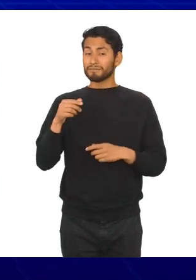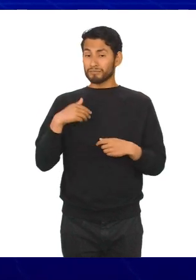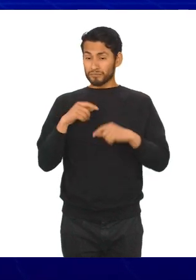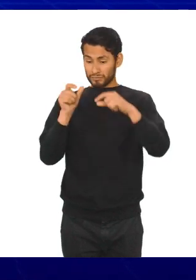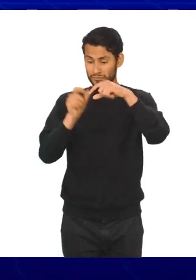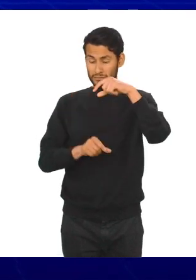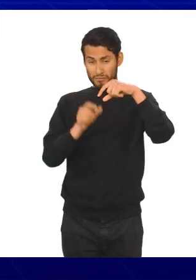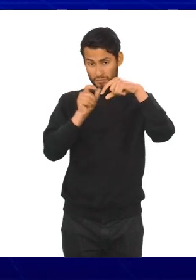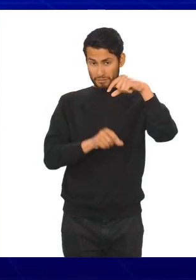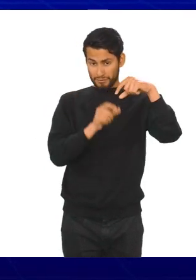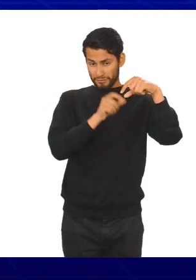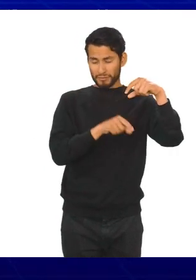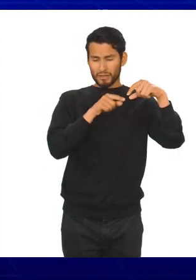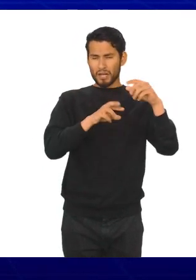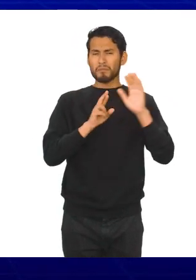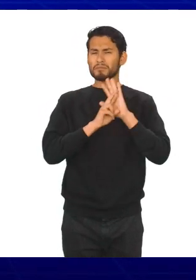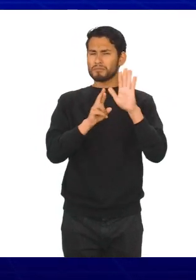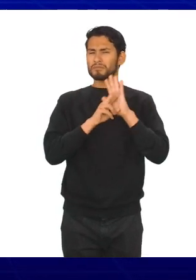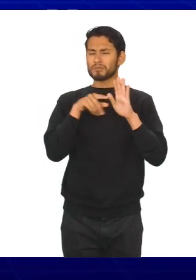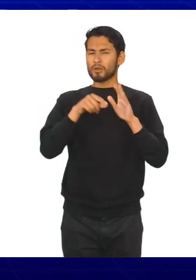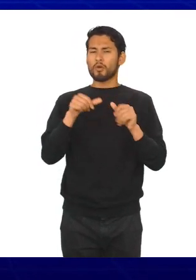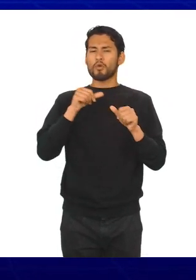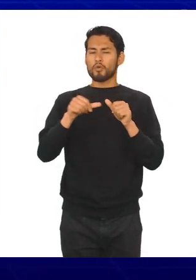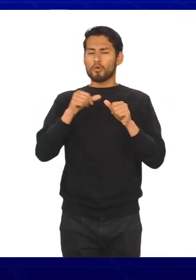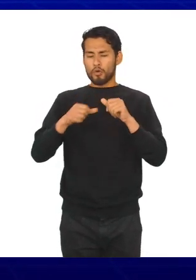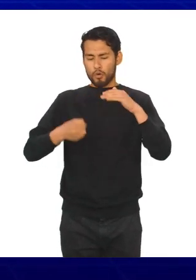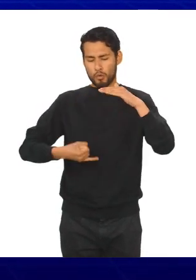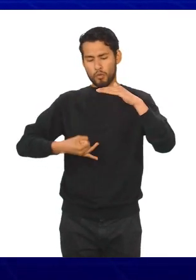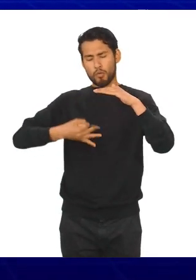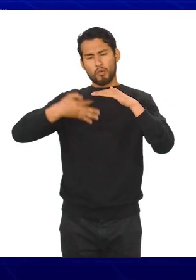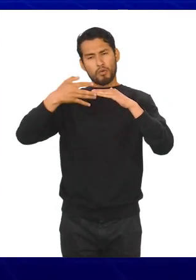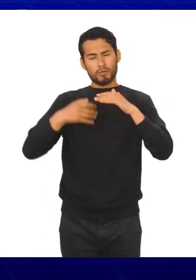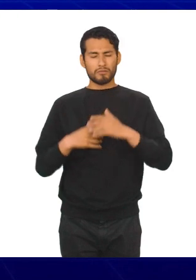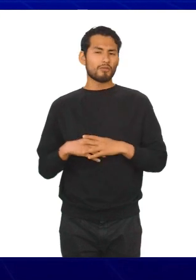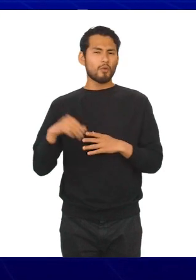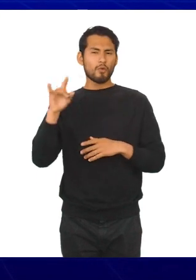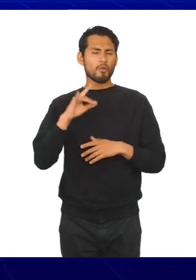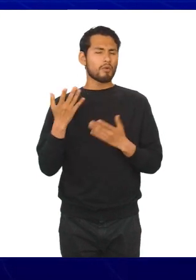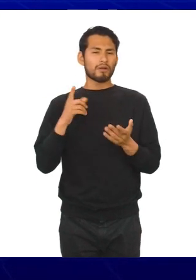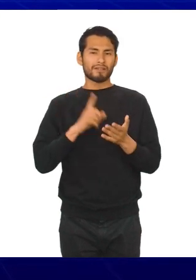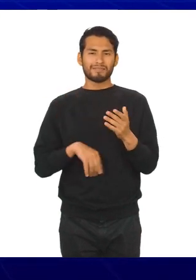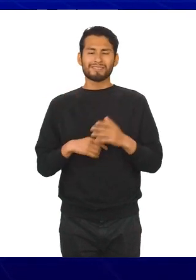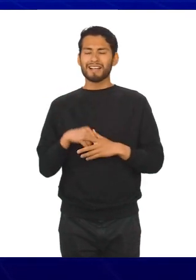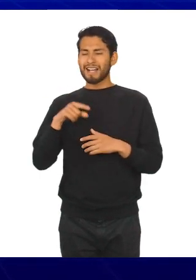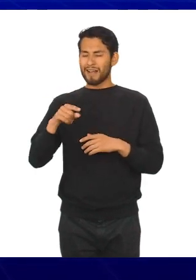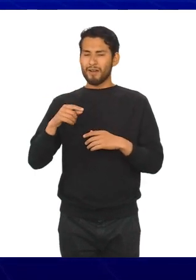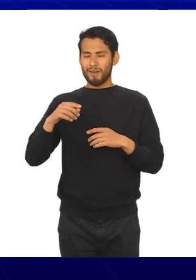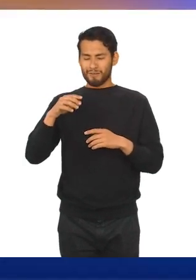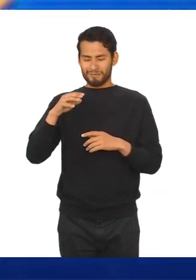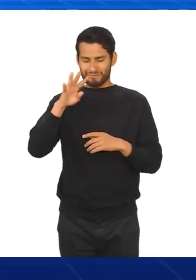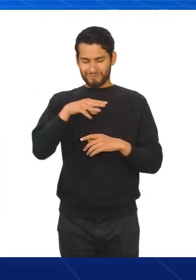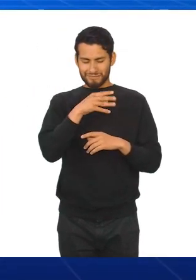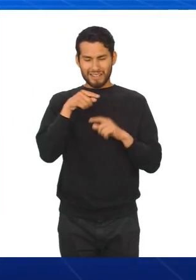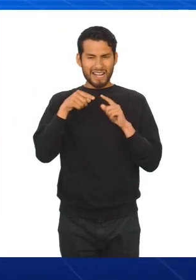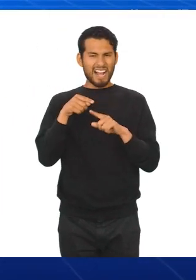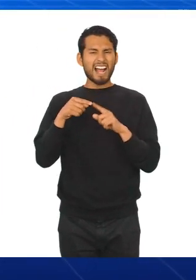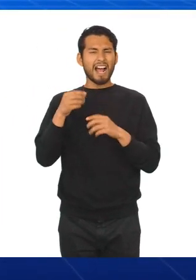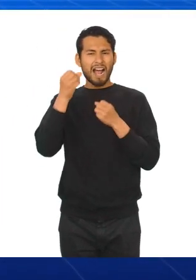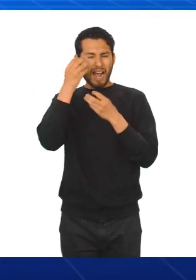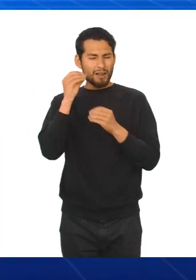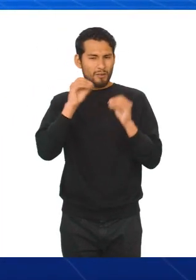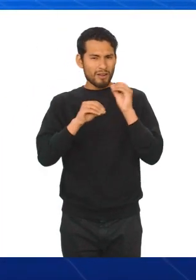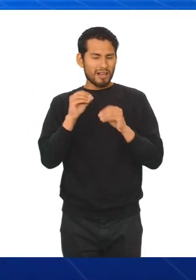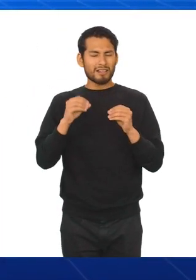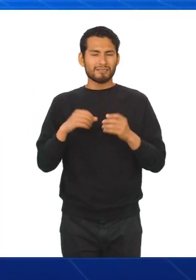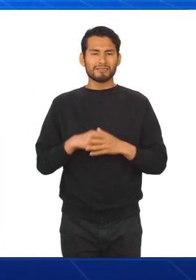contiene barras verticales que representan valores numéricos, generalmente usando una hoja de cálculo. Ahora veamos